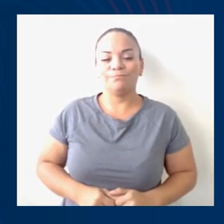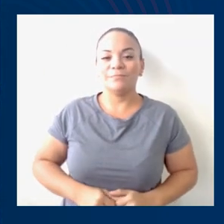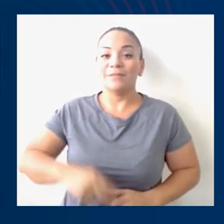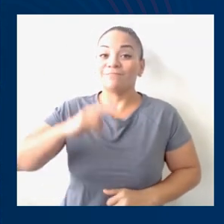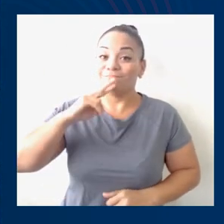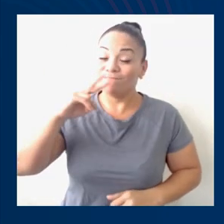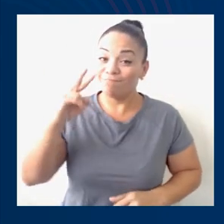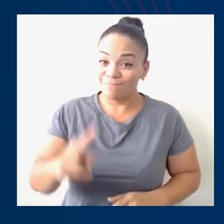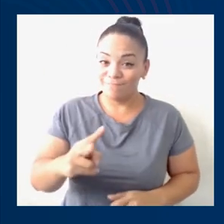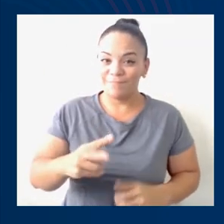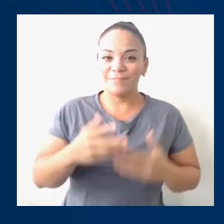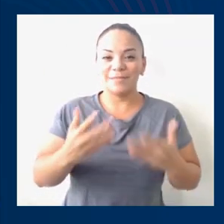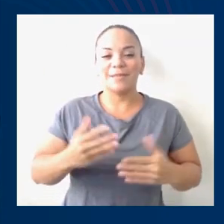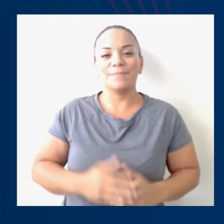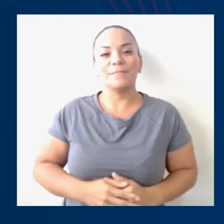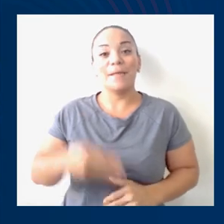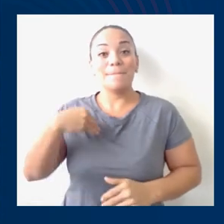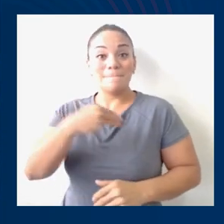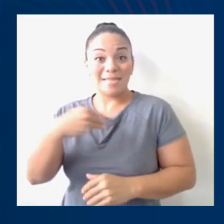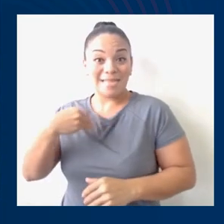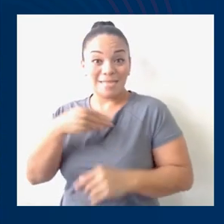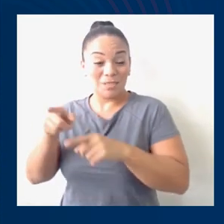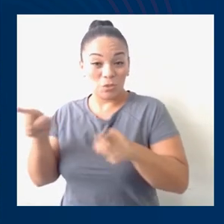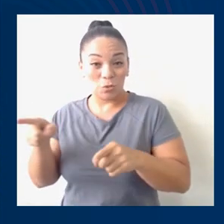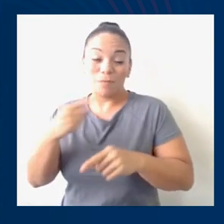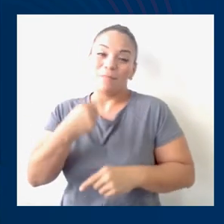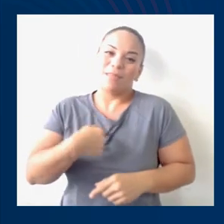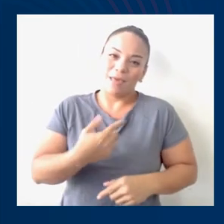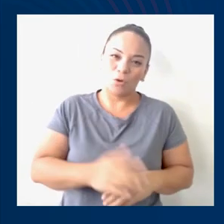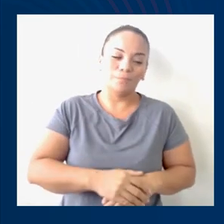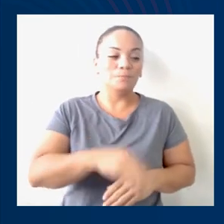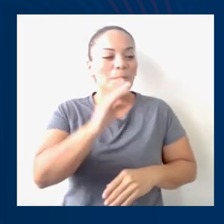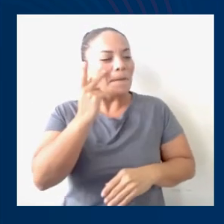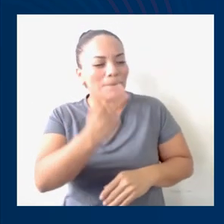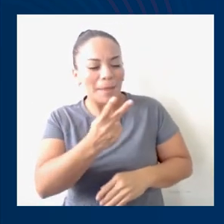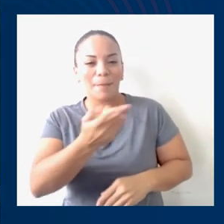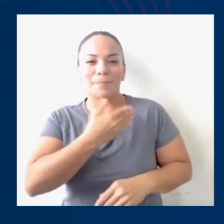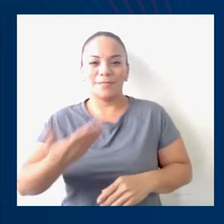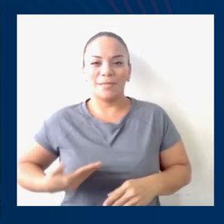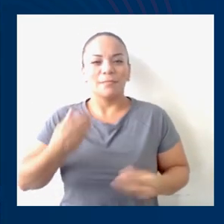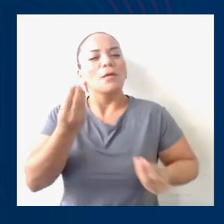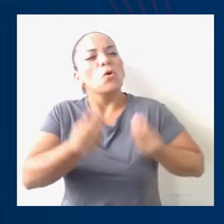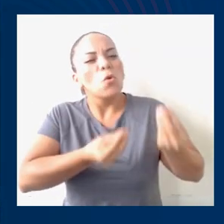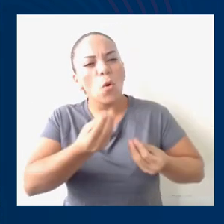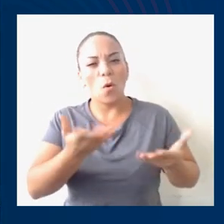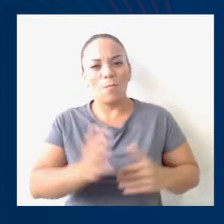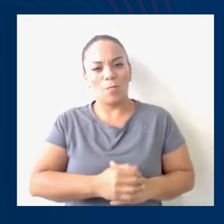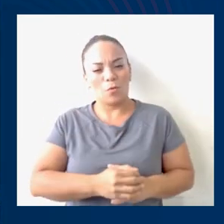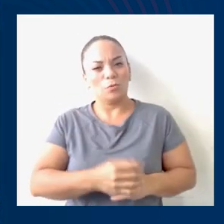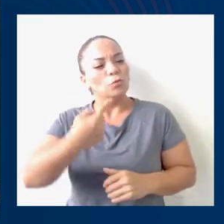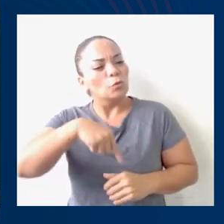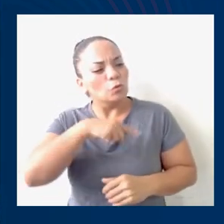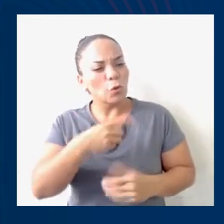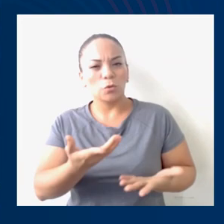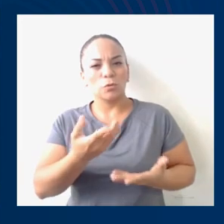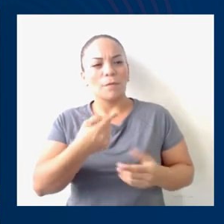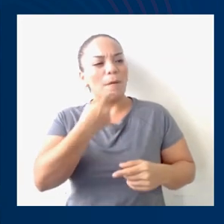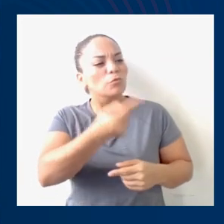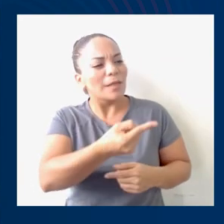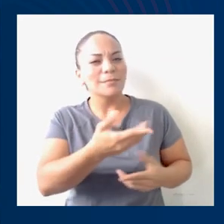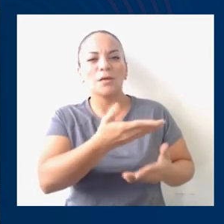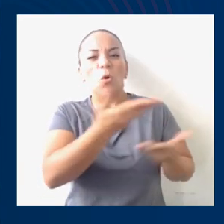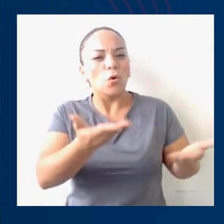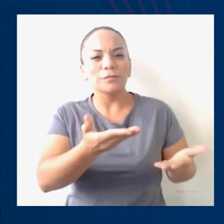es que los ministros me dicen Vea, presidente, ¿cómo vamos a contradecirnos en público a usted, por